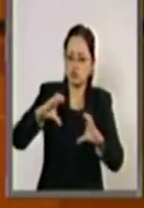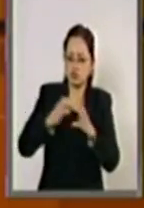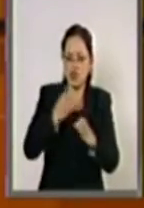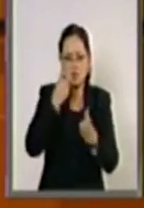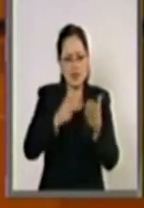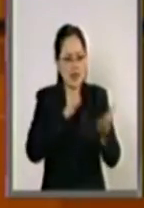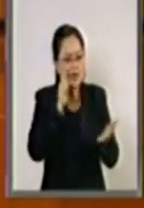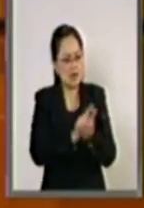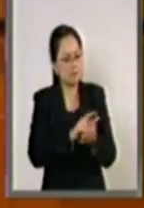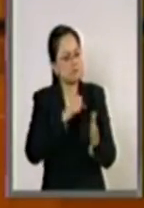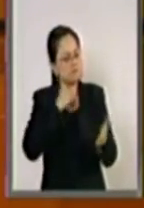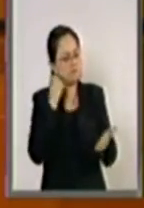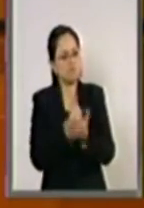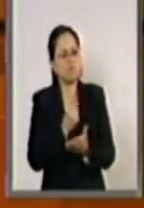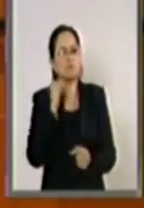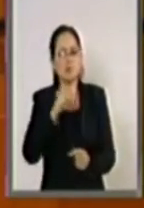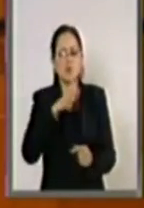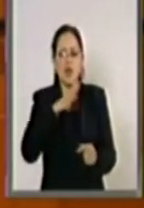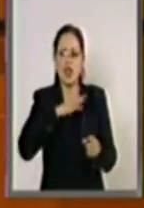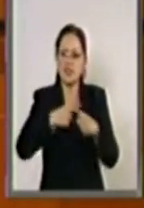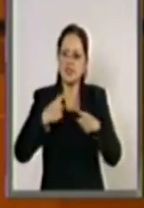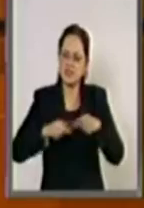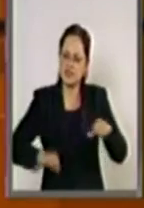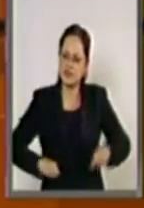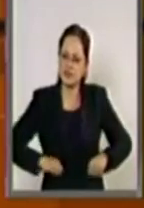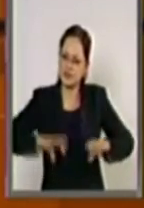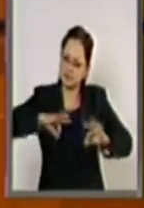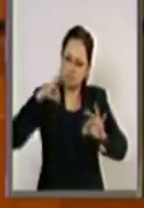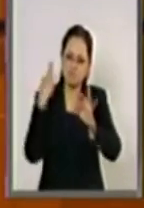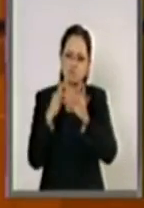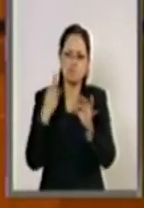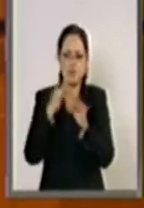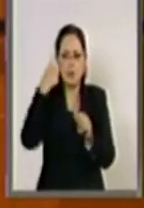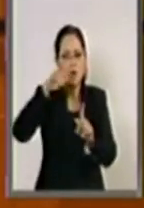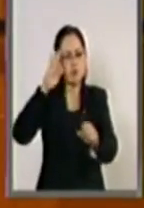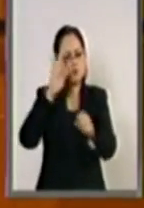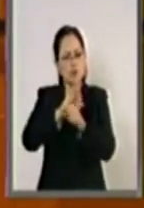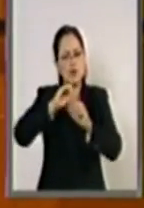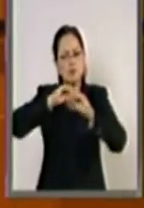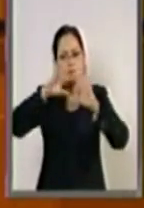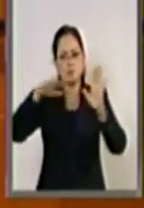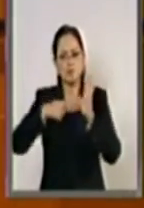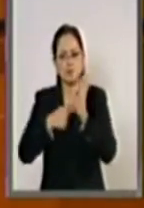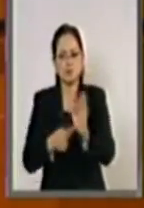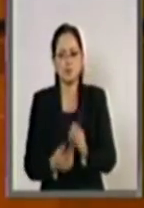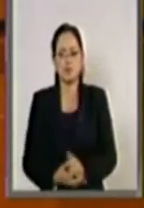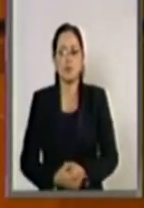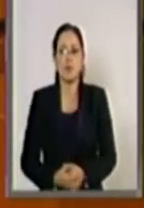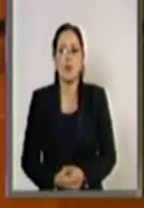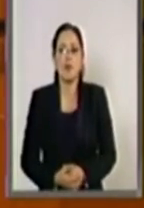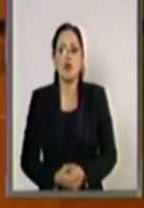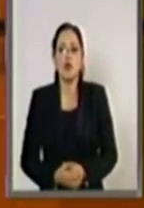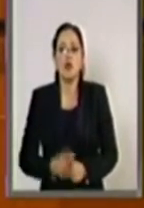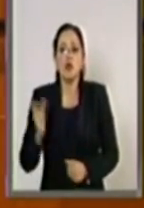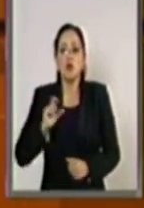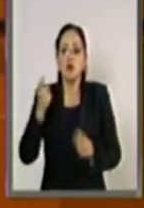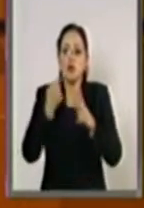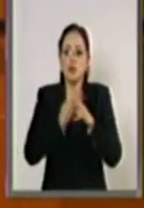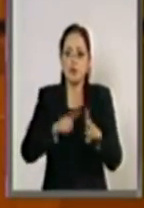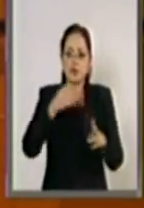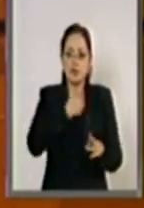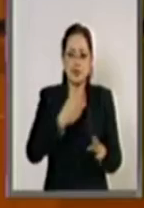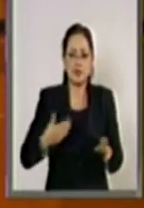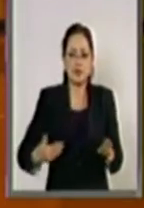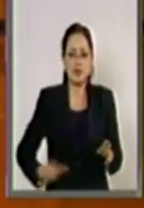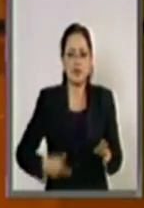leyes, pero sobre todo de acciones afirmativas a favor de la transparencia. Desde el inicio de su administración, el